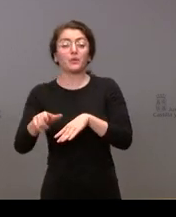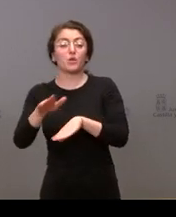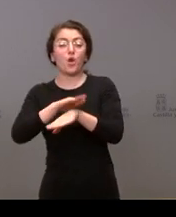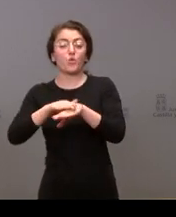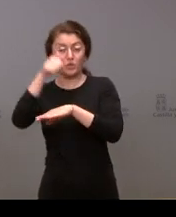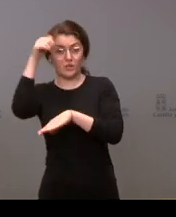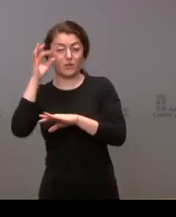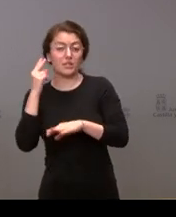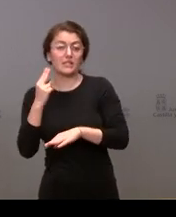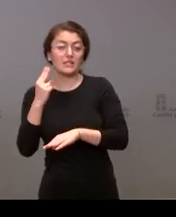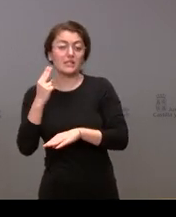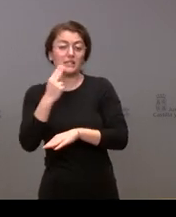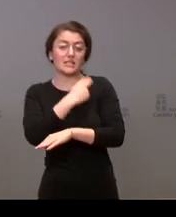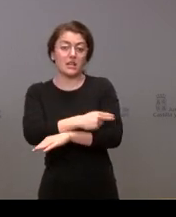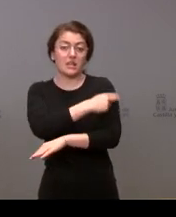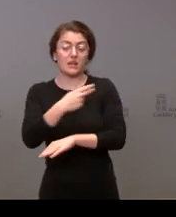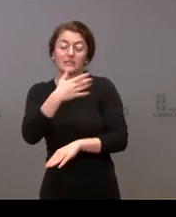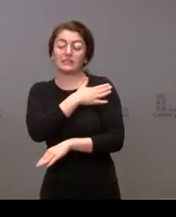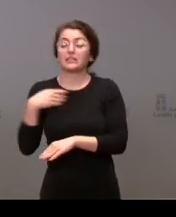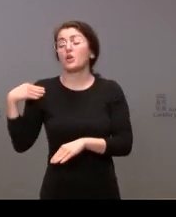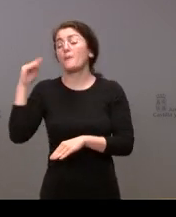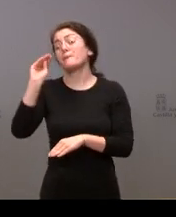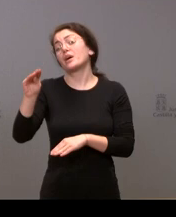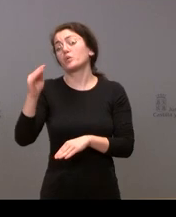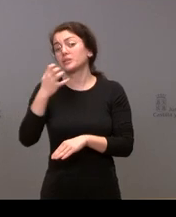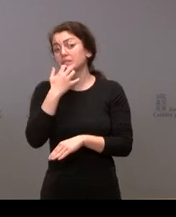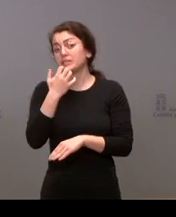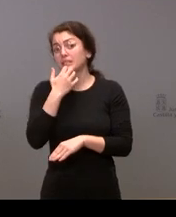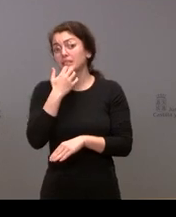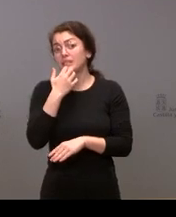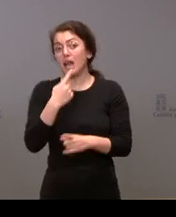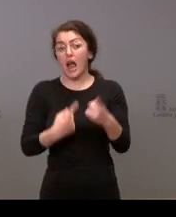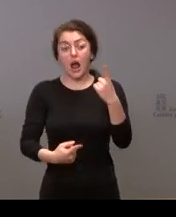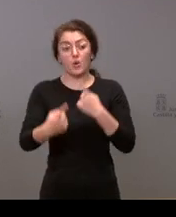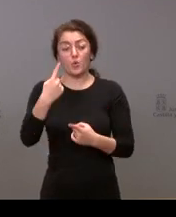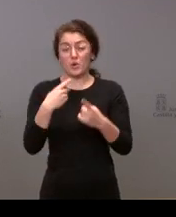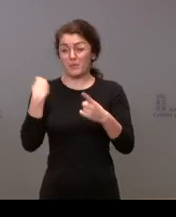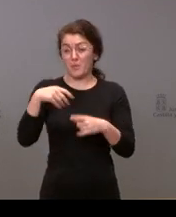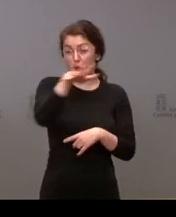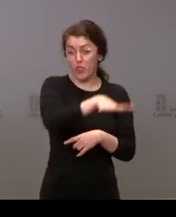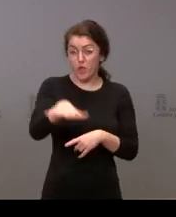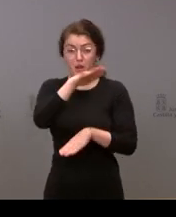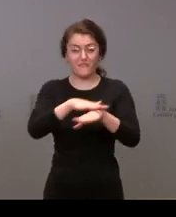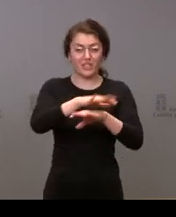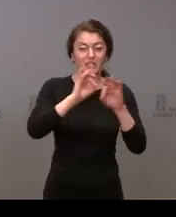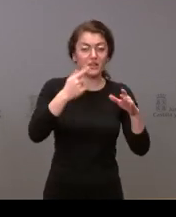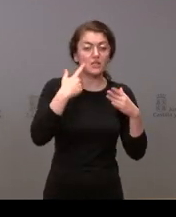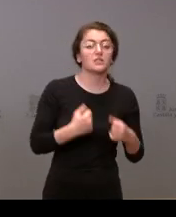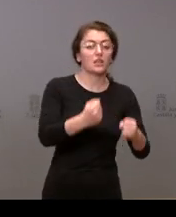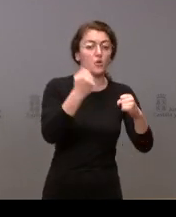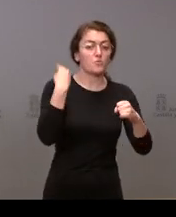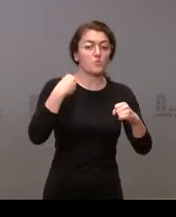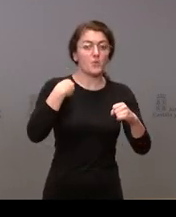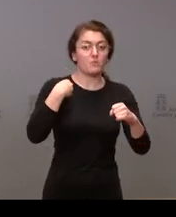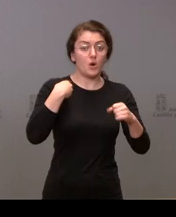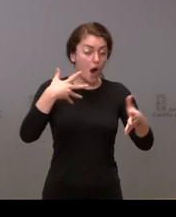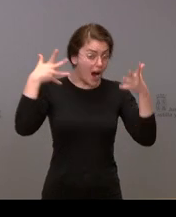Alejandro yo le quería preguntar si si alguna de estas 15 zonas básicas de salud en la que se ha recomendado que no